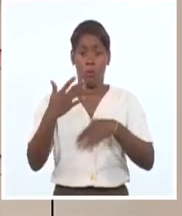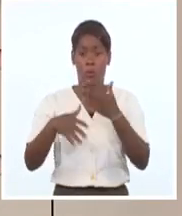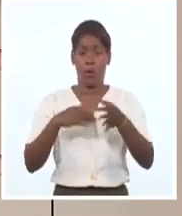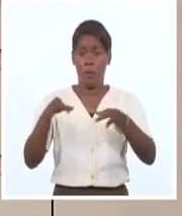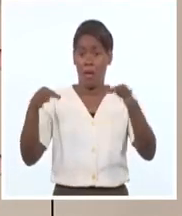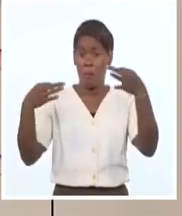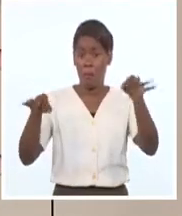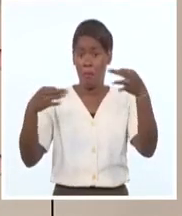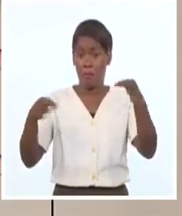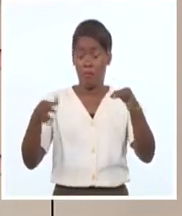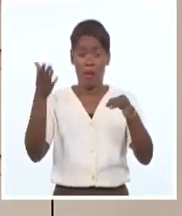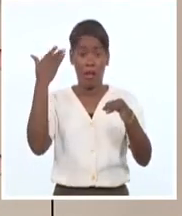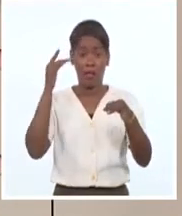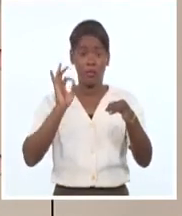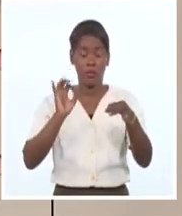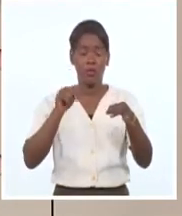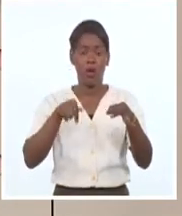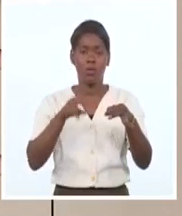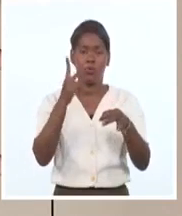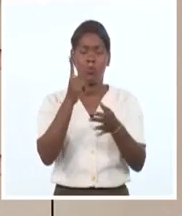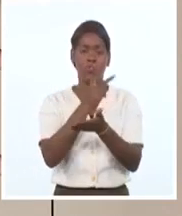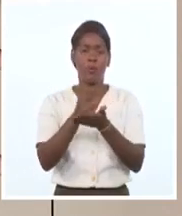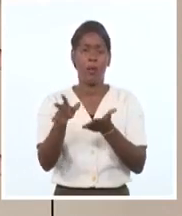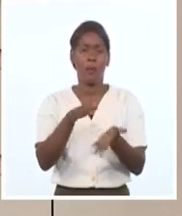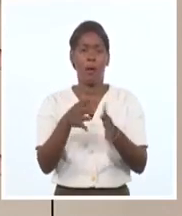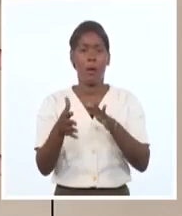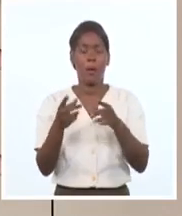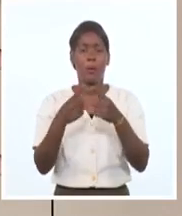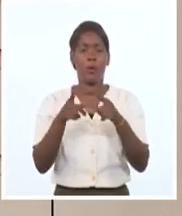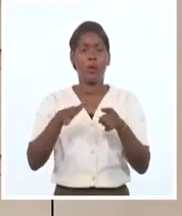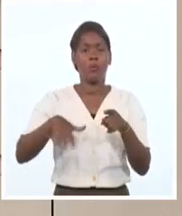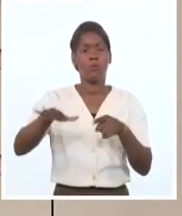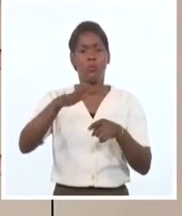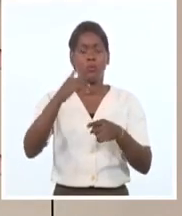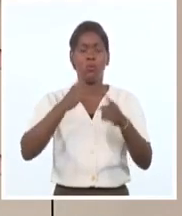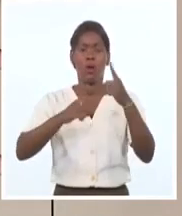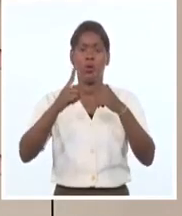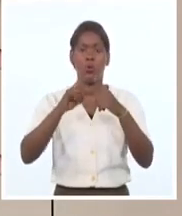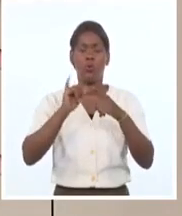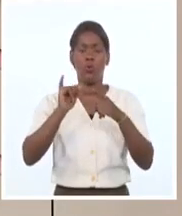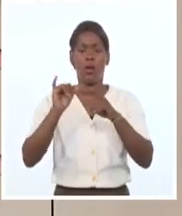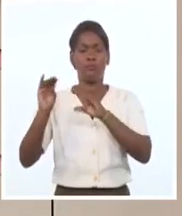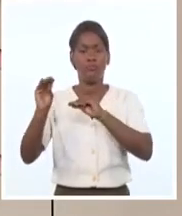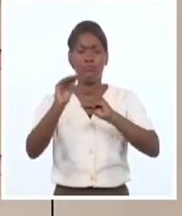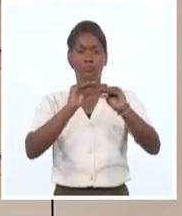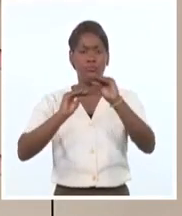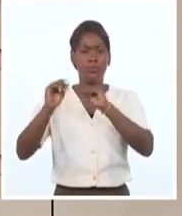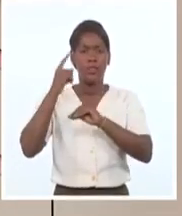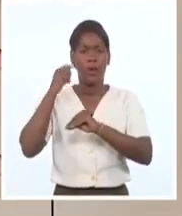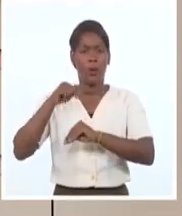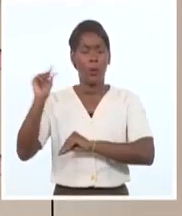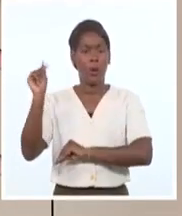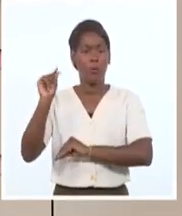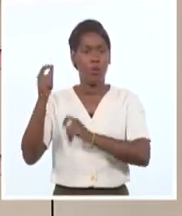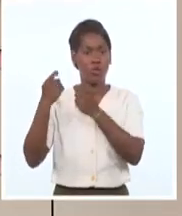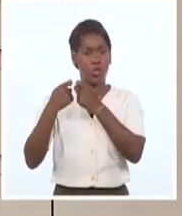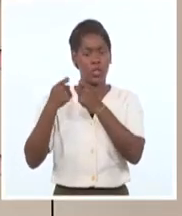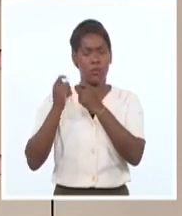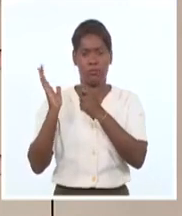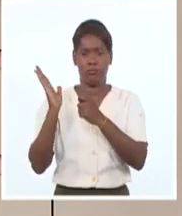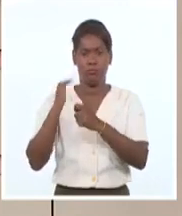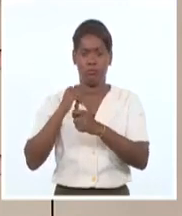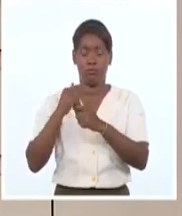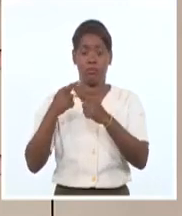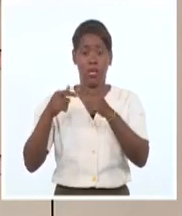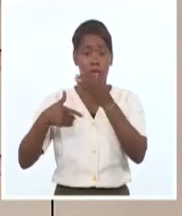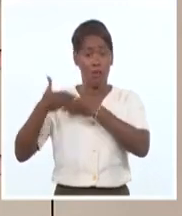judiciales han comenzado, pero ya se habla poco del tema en los medios de comunicación. Los investigadores de los papeles de Pandora han